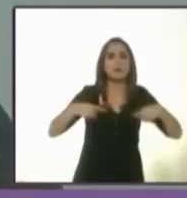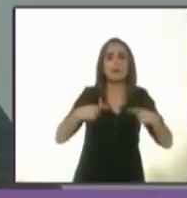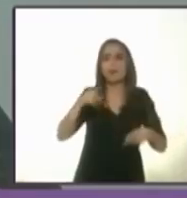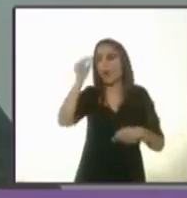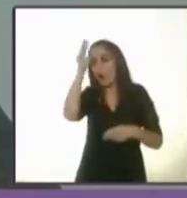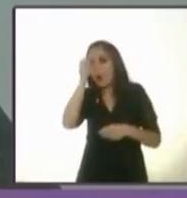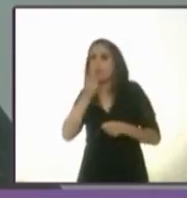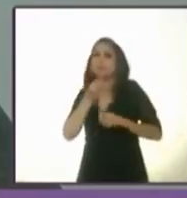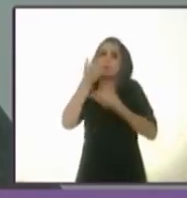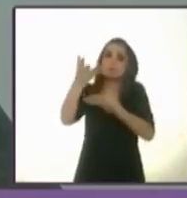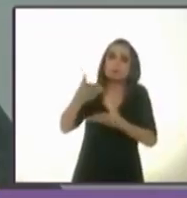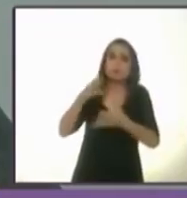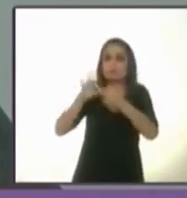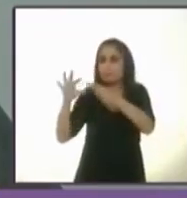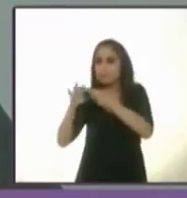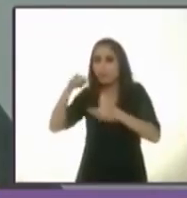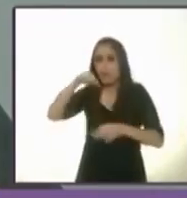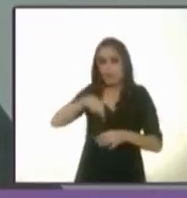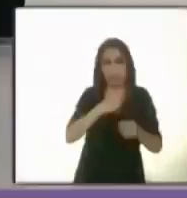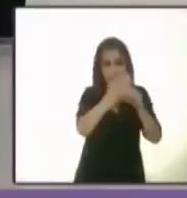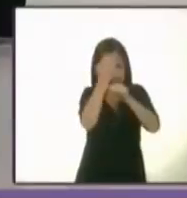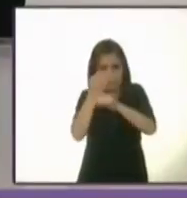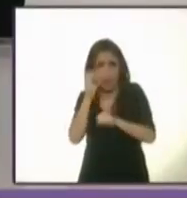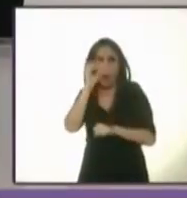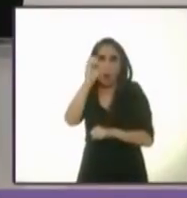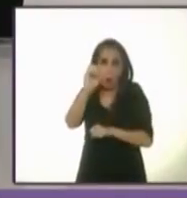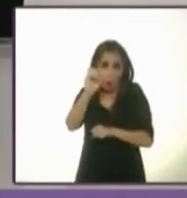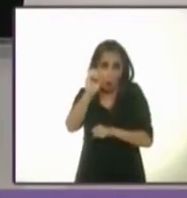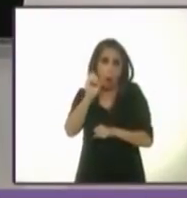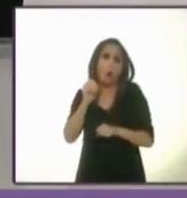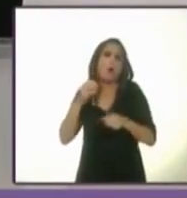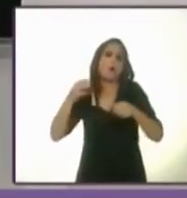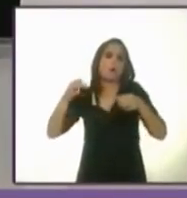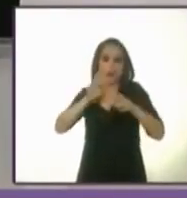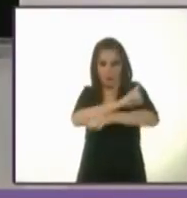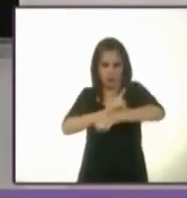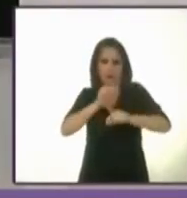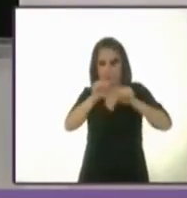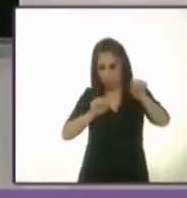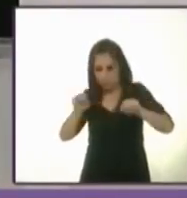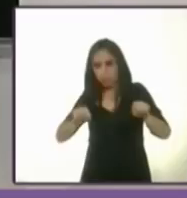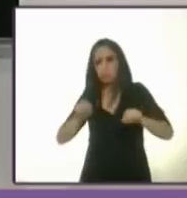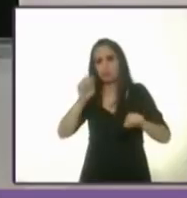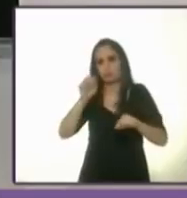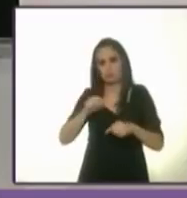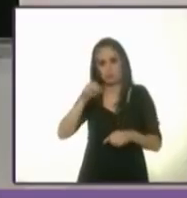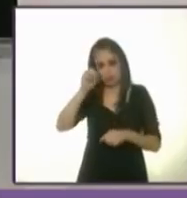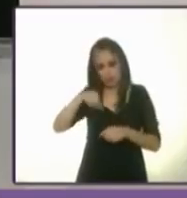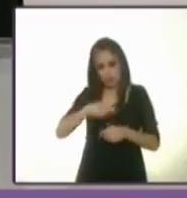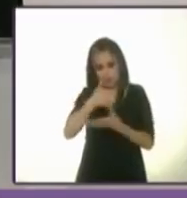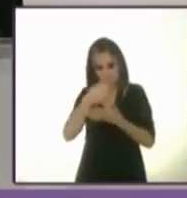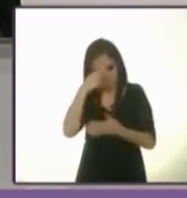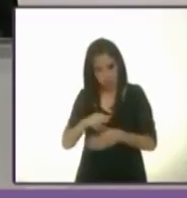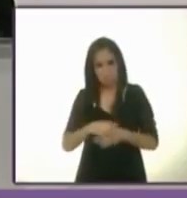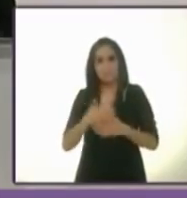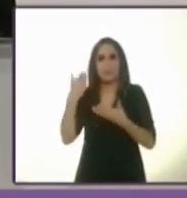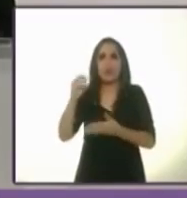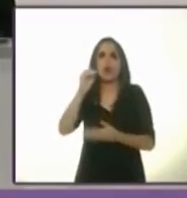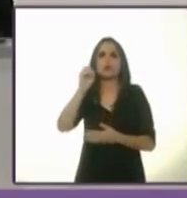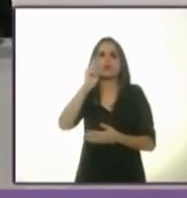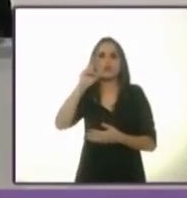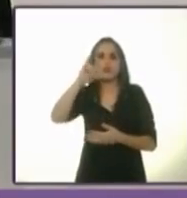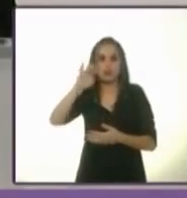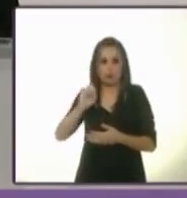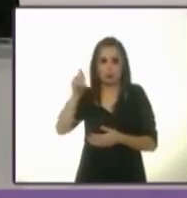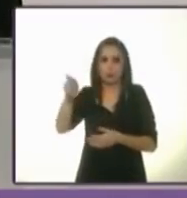local o federal. Gracias. Muchísimas gracias, candidato. Marco Rascón pidió el uso de la voz. La candidata sin partido, Loreno Sornio, hablaba